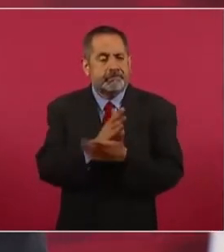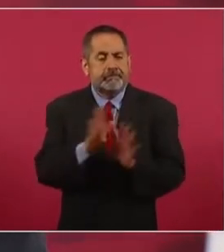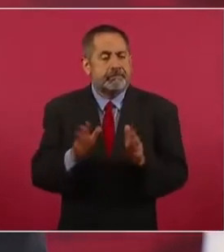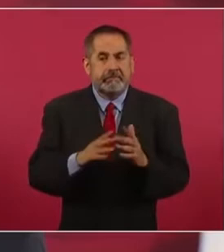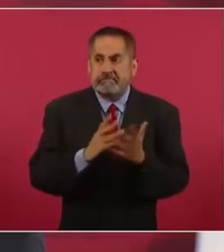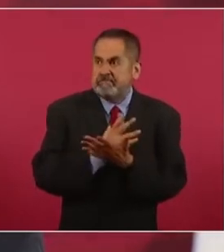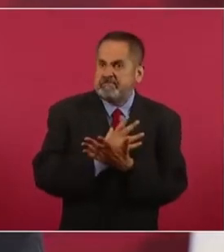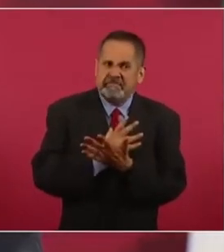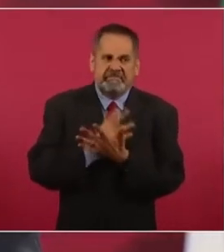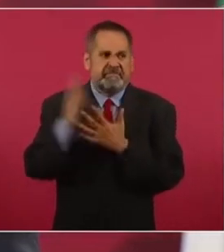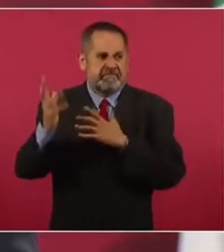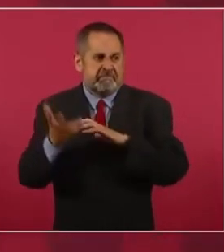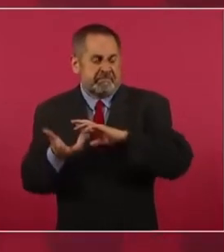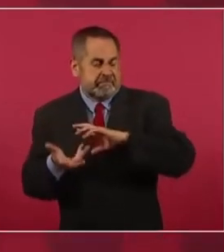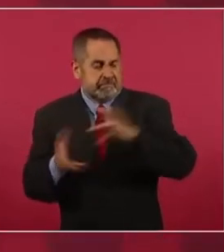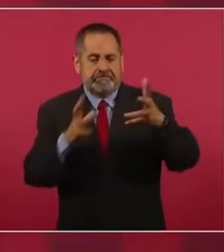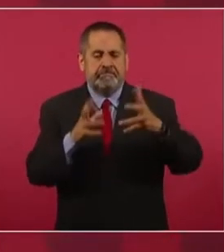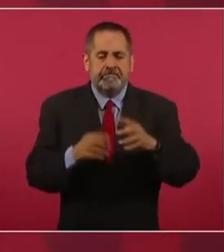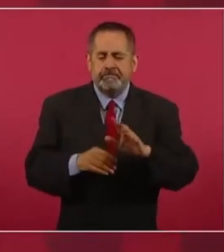mayores. Entonces,